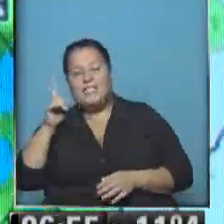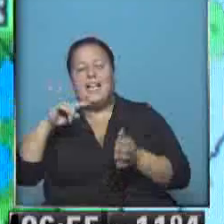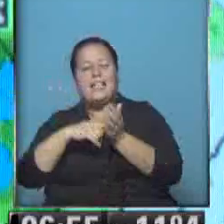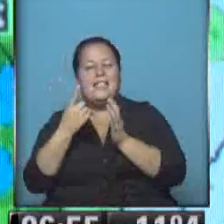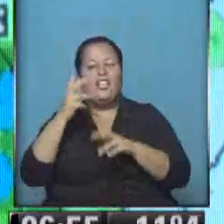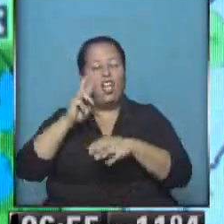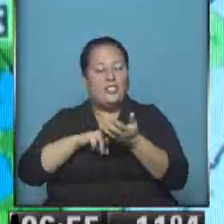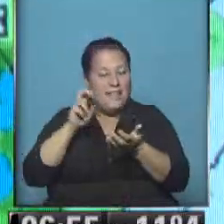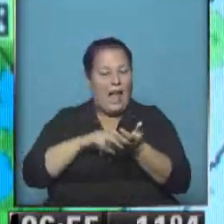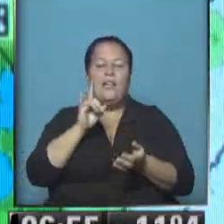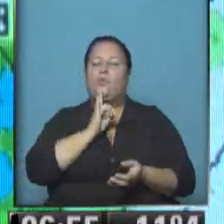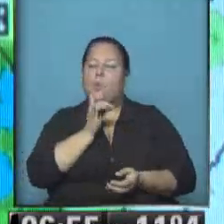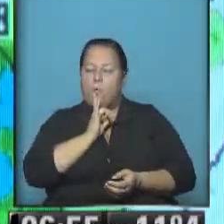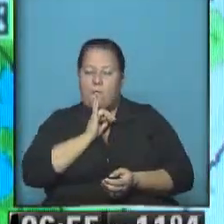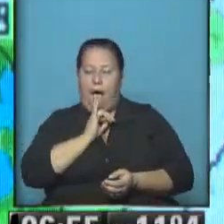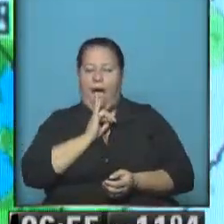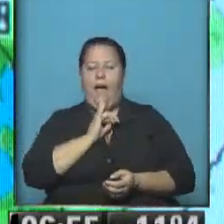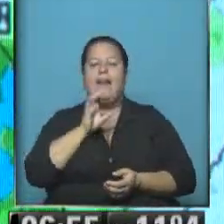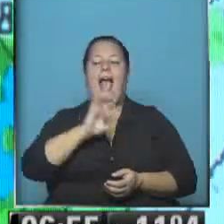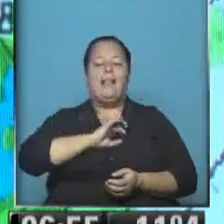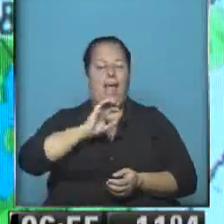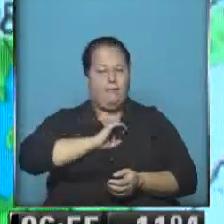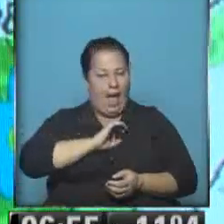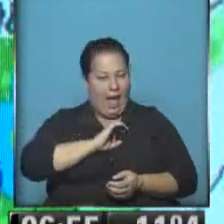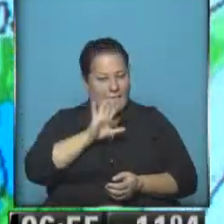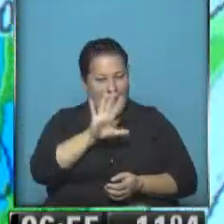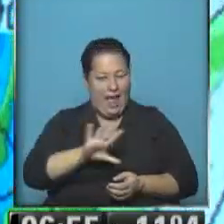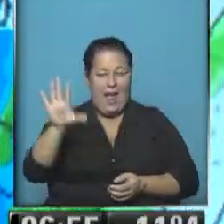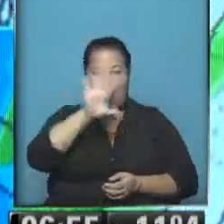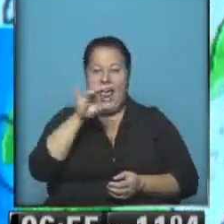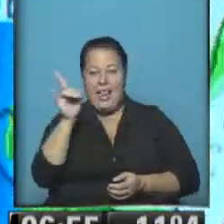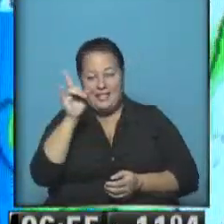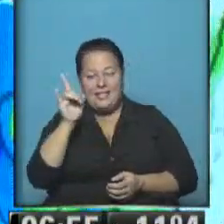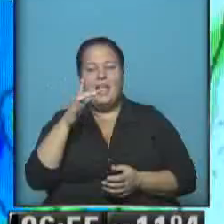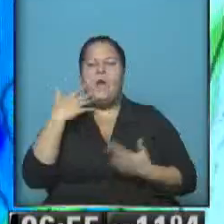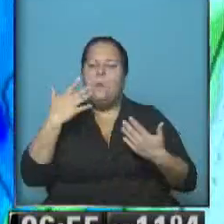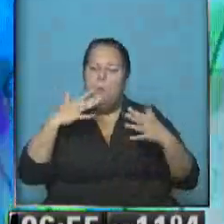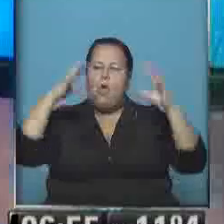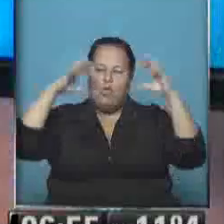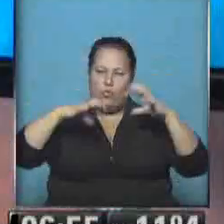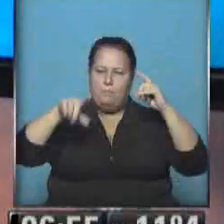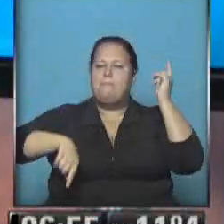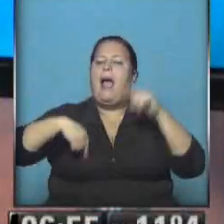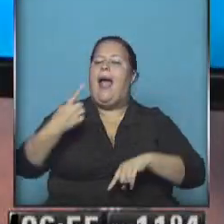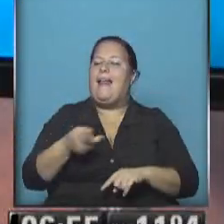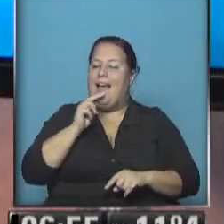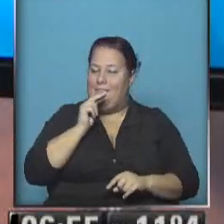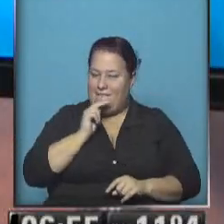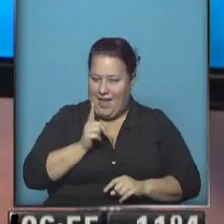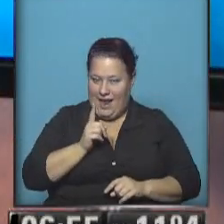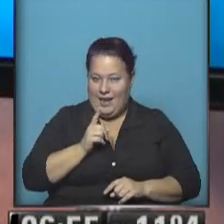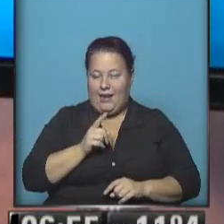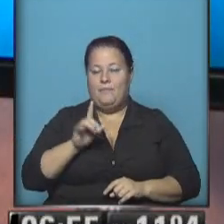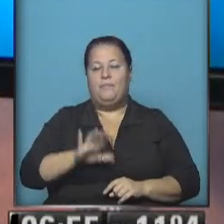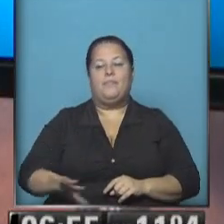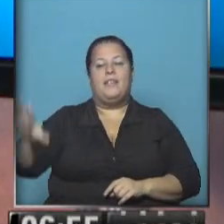central de Salta, Tucumán, Catamarca, en su sector este, probabilidad de lluvia mañana viernes. Y